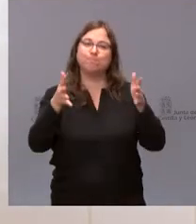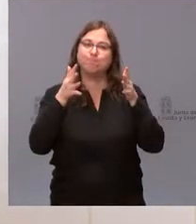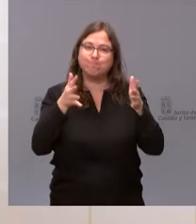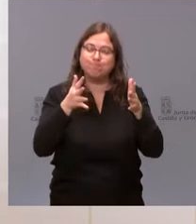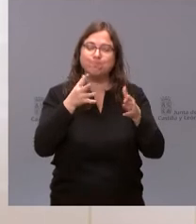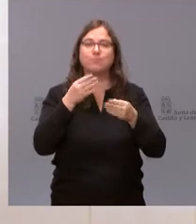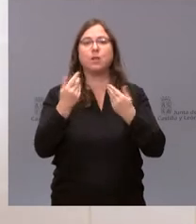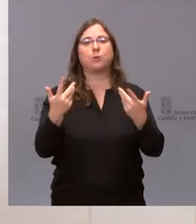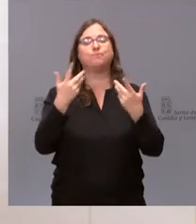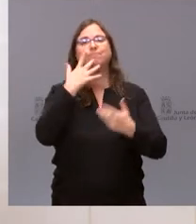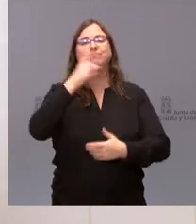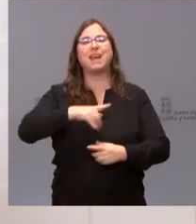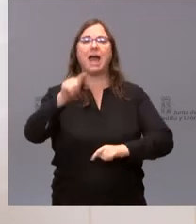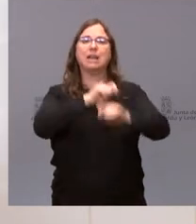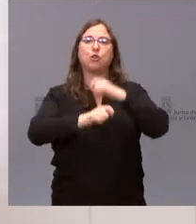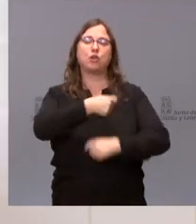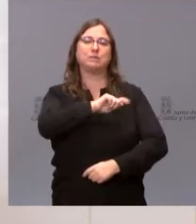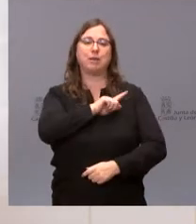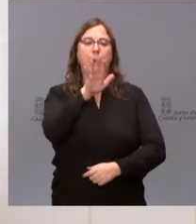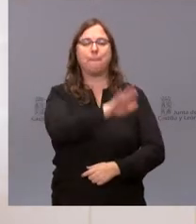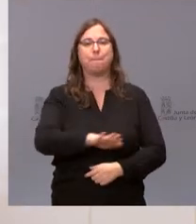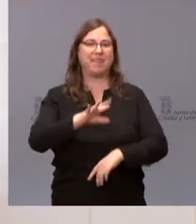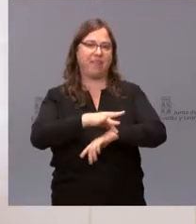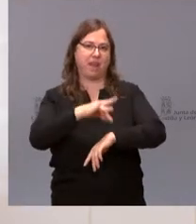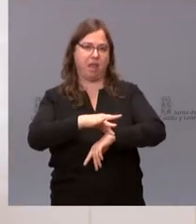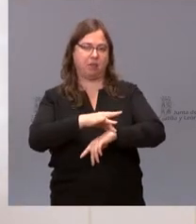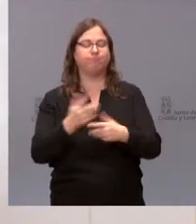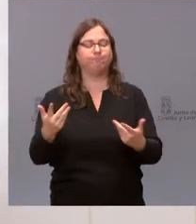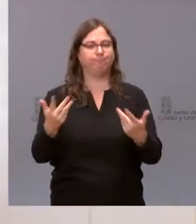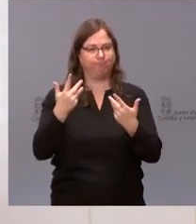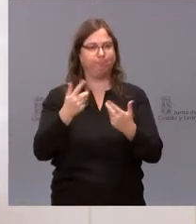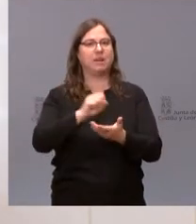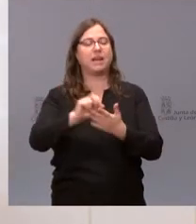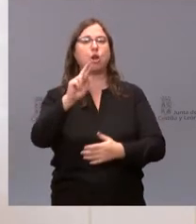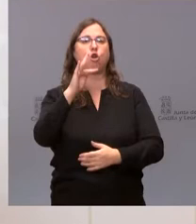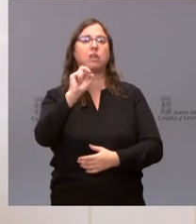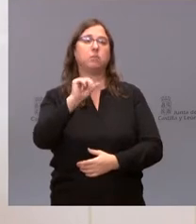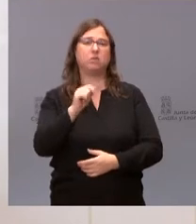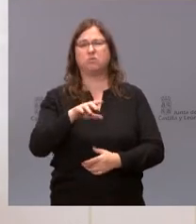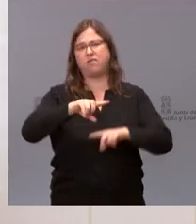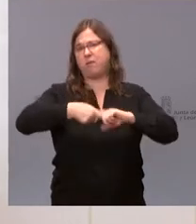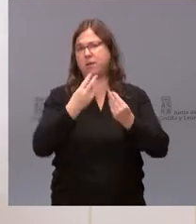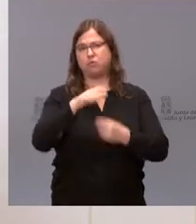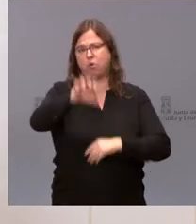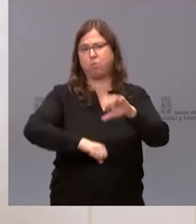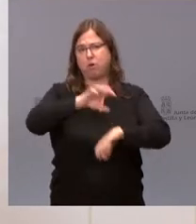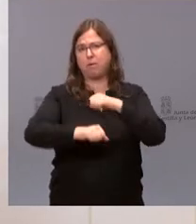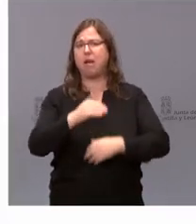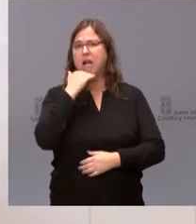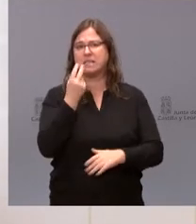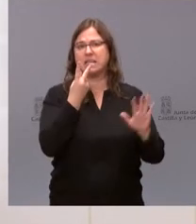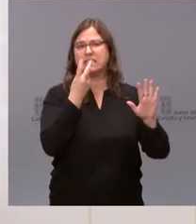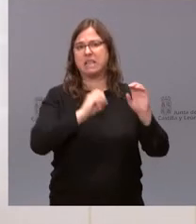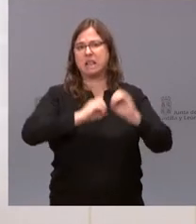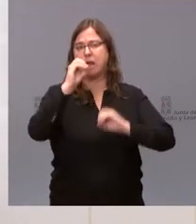realizada por la Asociación Española de Pediatría y bastantes familias la compraban, en torno a un 70%